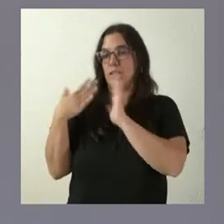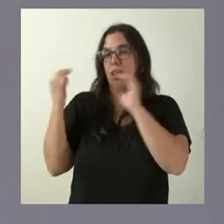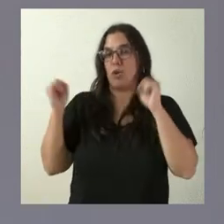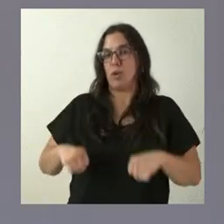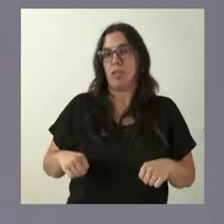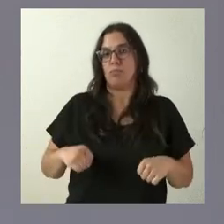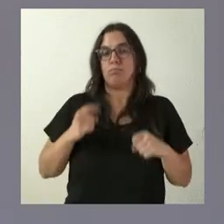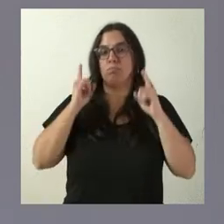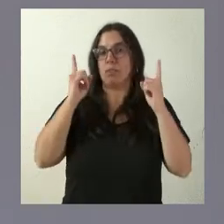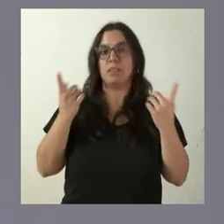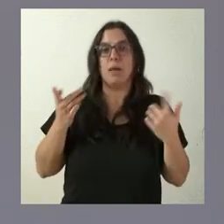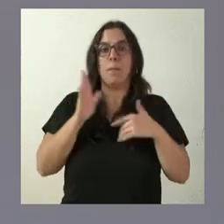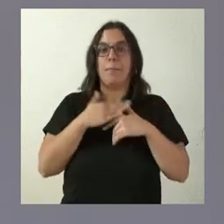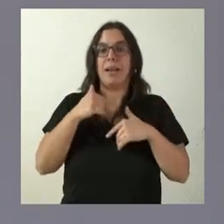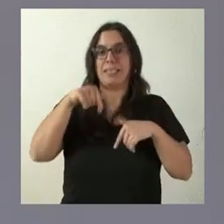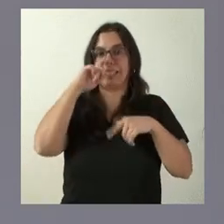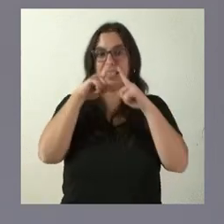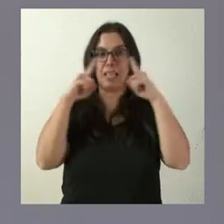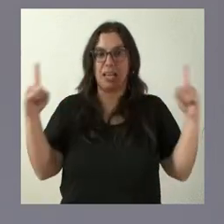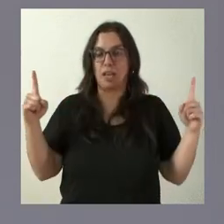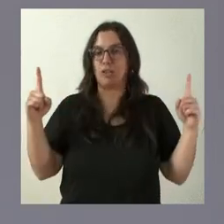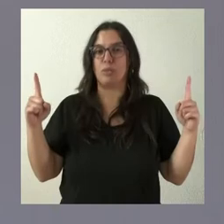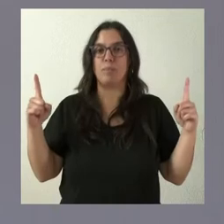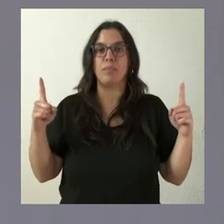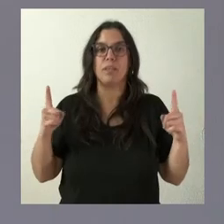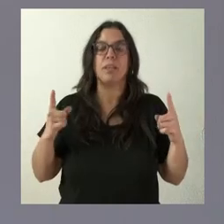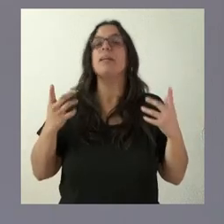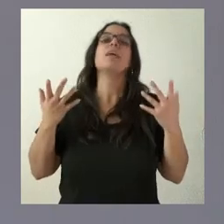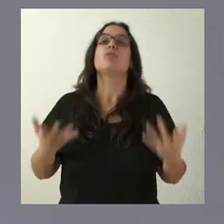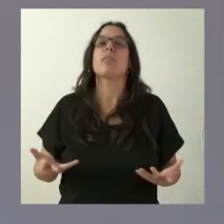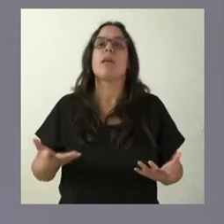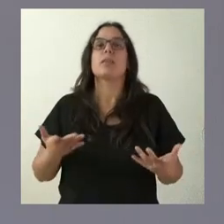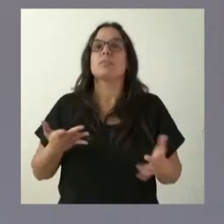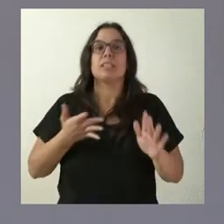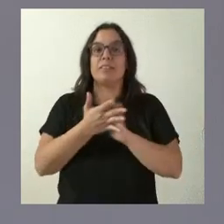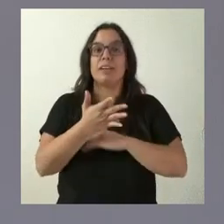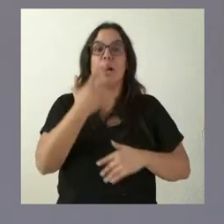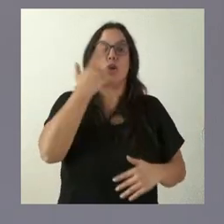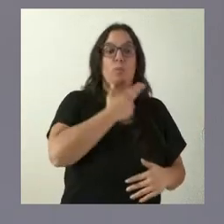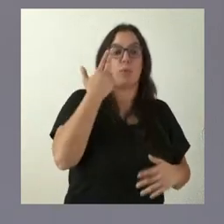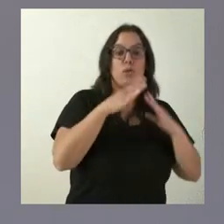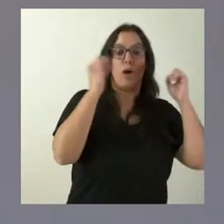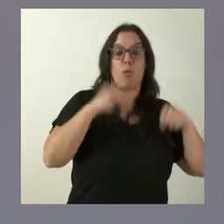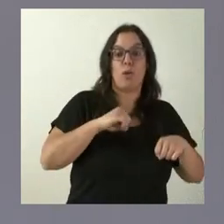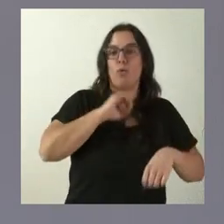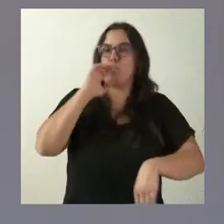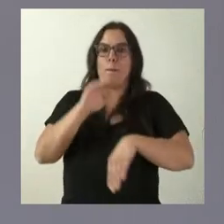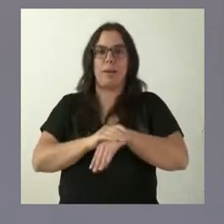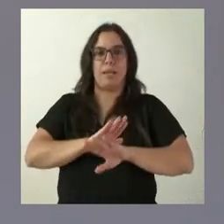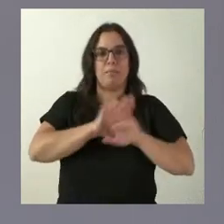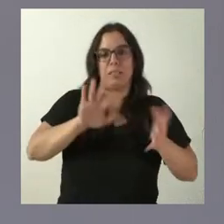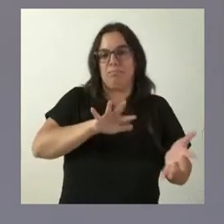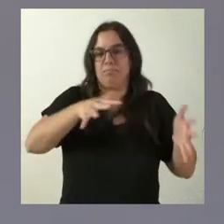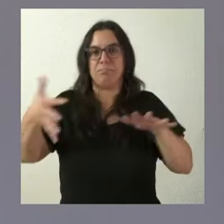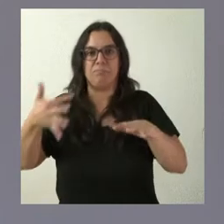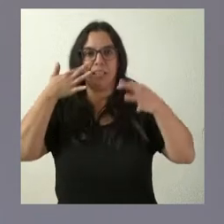previstas para esta anualidad en las condiciones del mismo. Por tanto, estamos cumpliendo lo que dice ese acuerdo y llevando a la práctica con